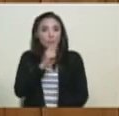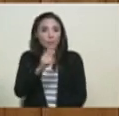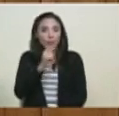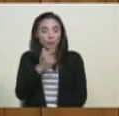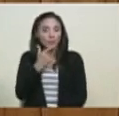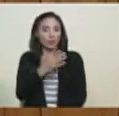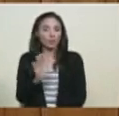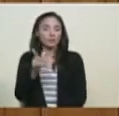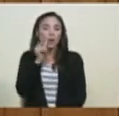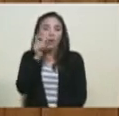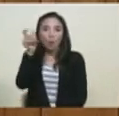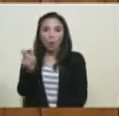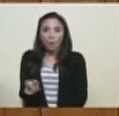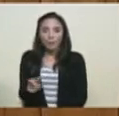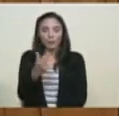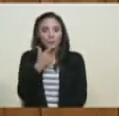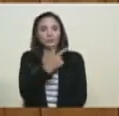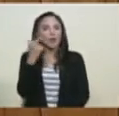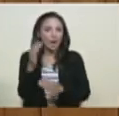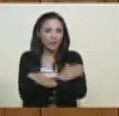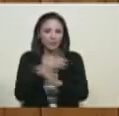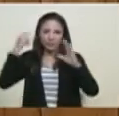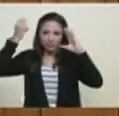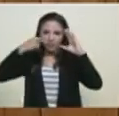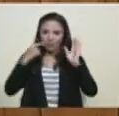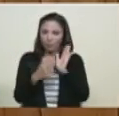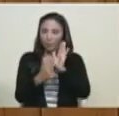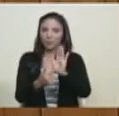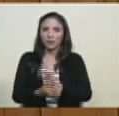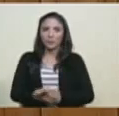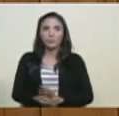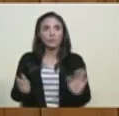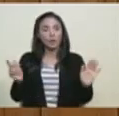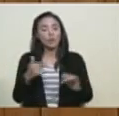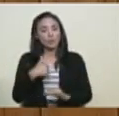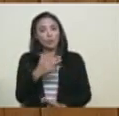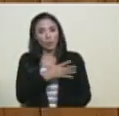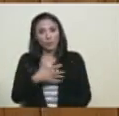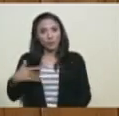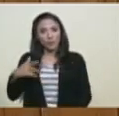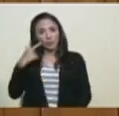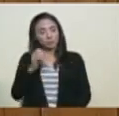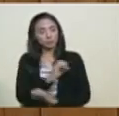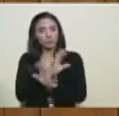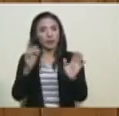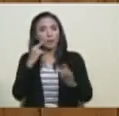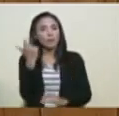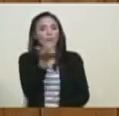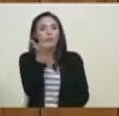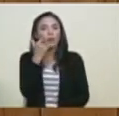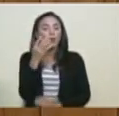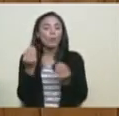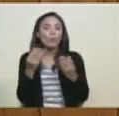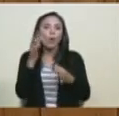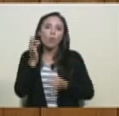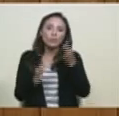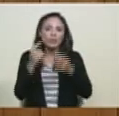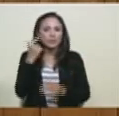un señor que ustedes van a ver allí. Yo también quiero que haya justicia. Busquemos la justicia.